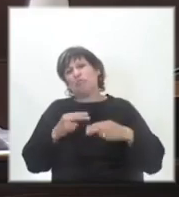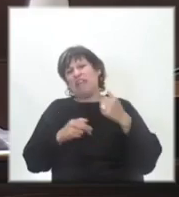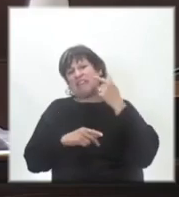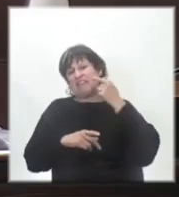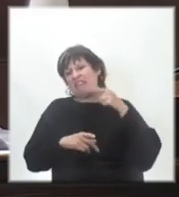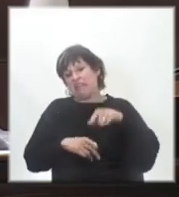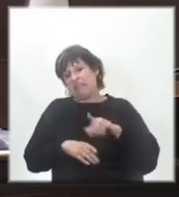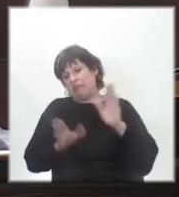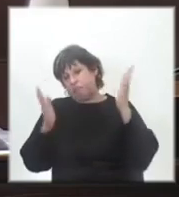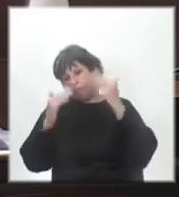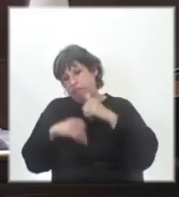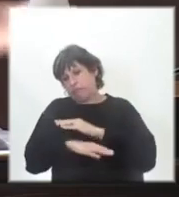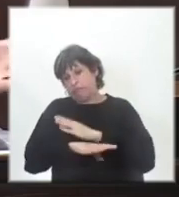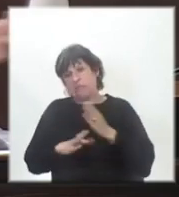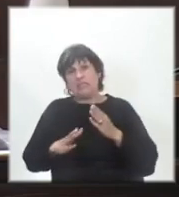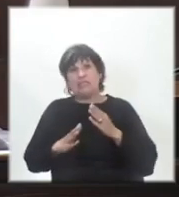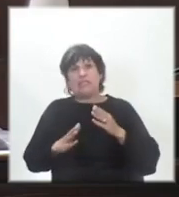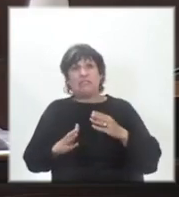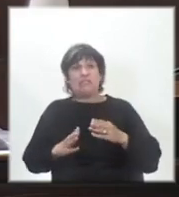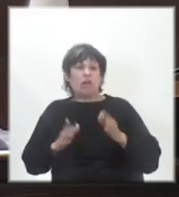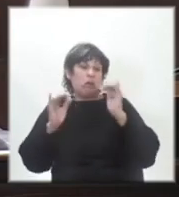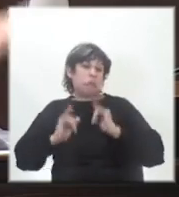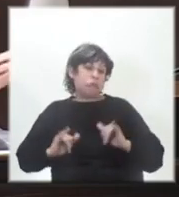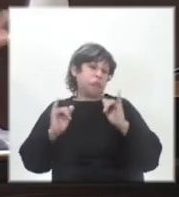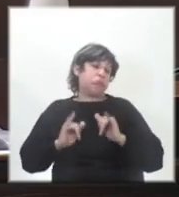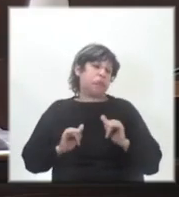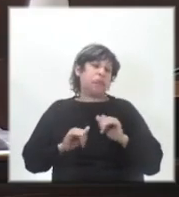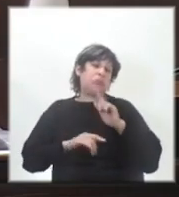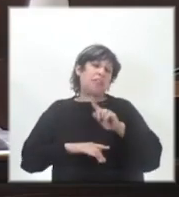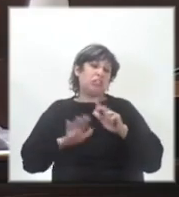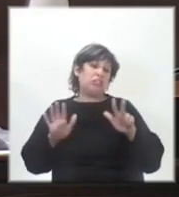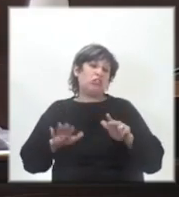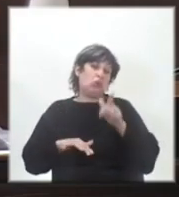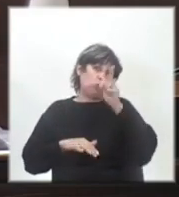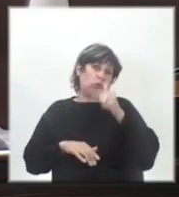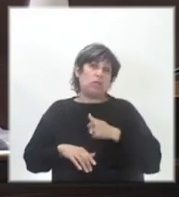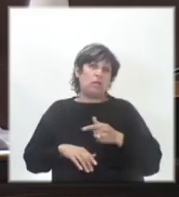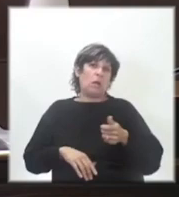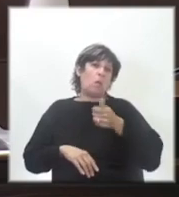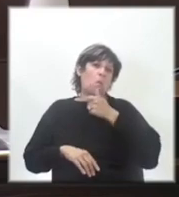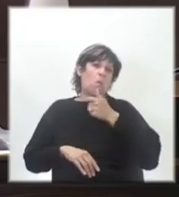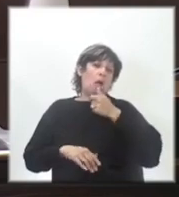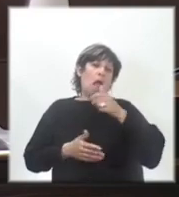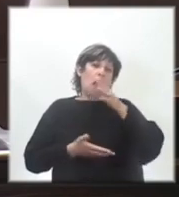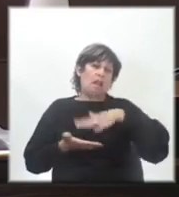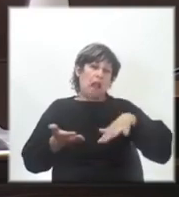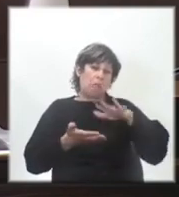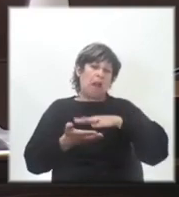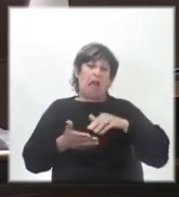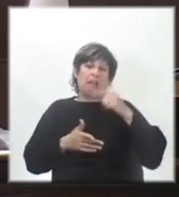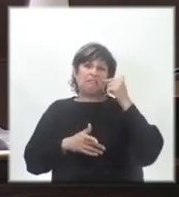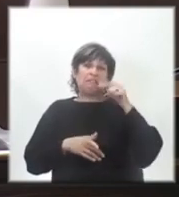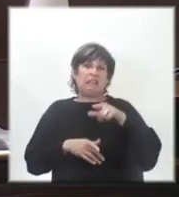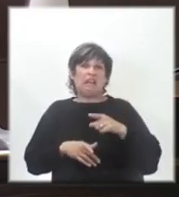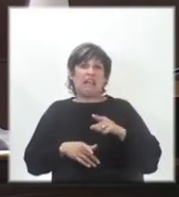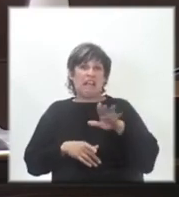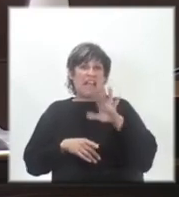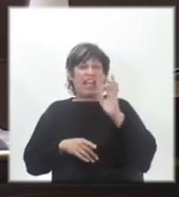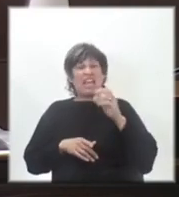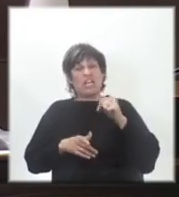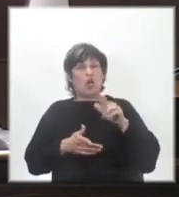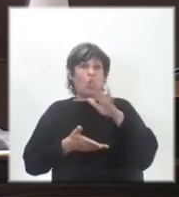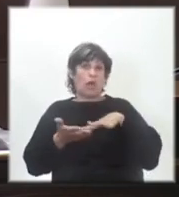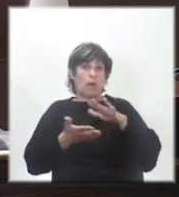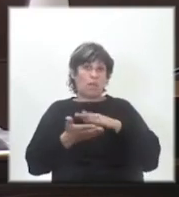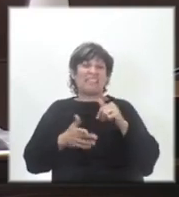pajar. Se pasó por 18 de julio, tomó mate en la plaza Liber Sereñi y eligió la plaza Liber Sereñi.